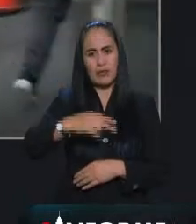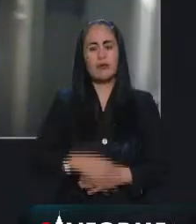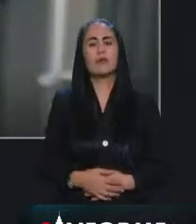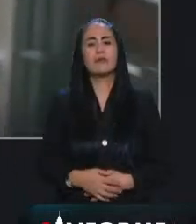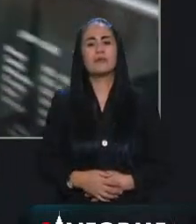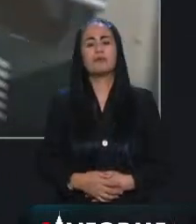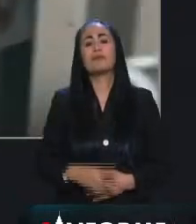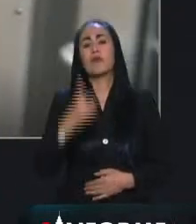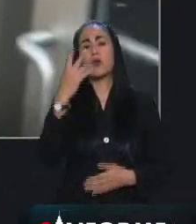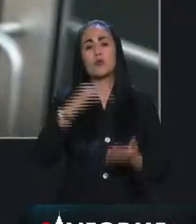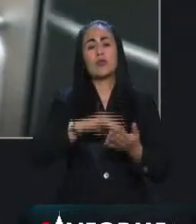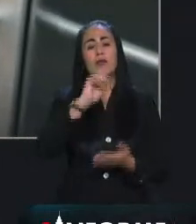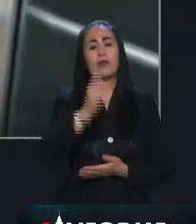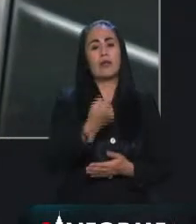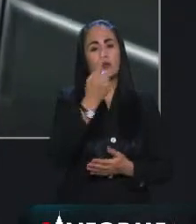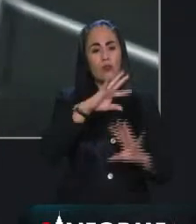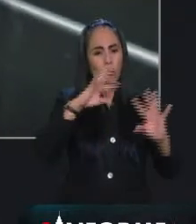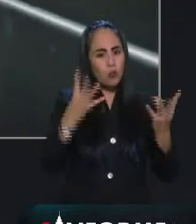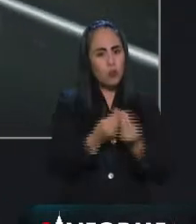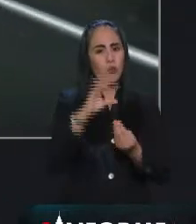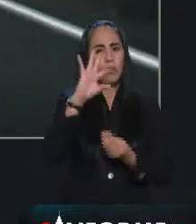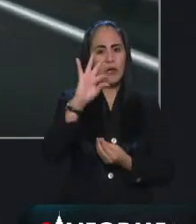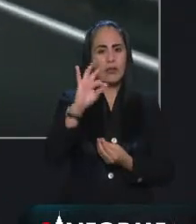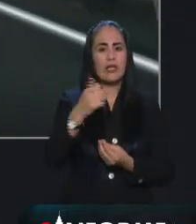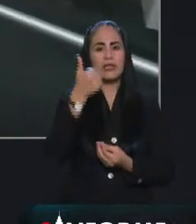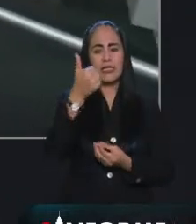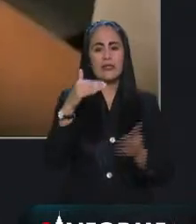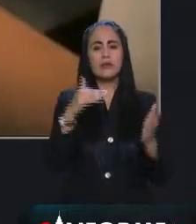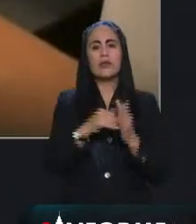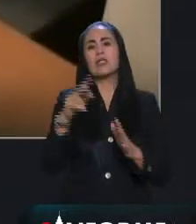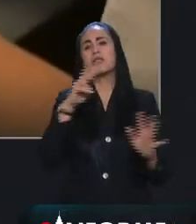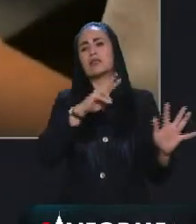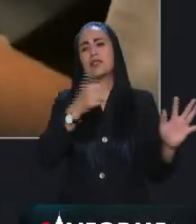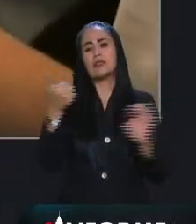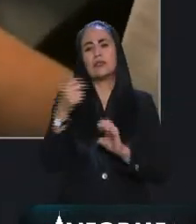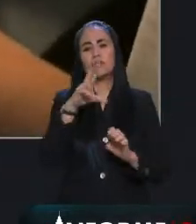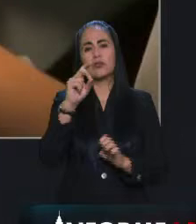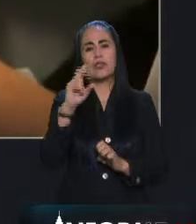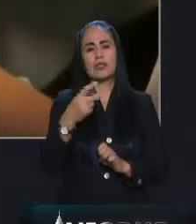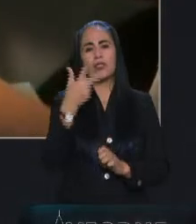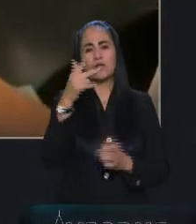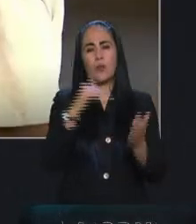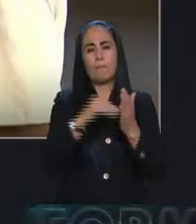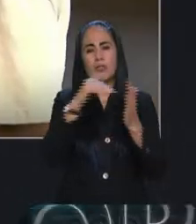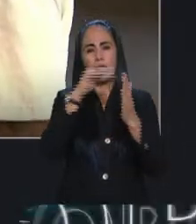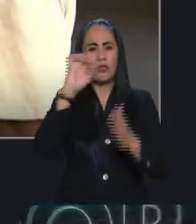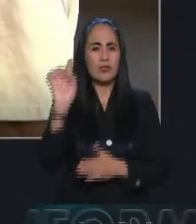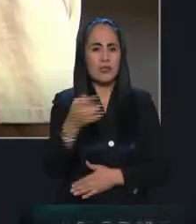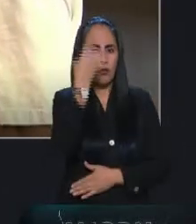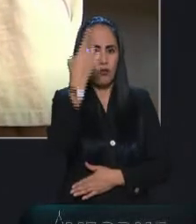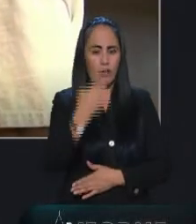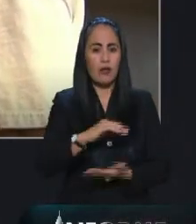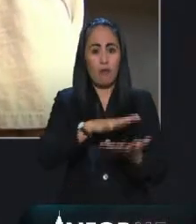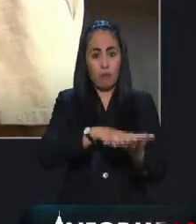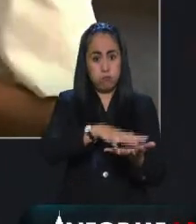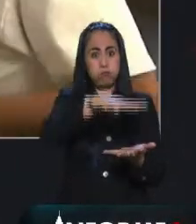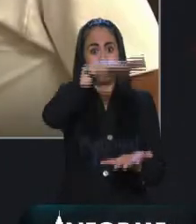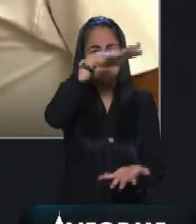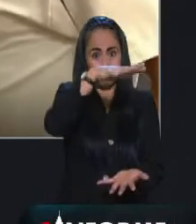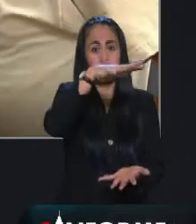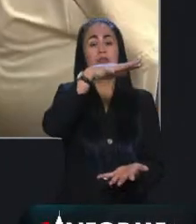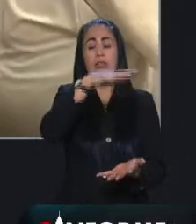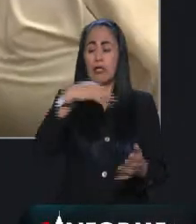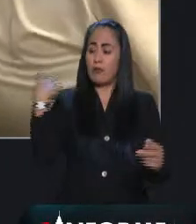2021 las remesas sumaron 46.838 millones de dólares lo que representa mayor flujo acumulado en